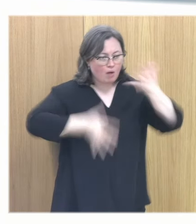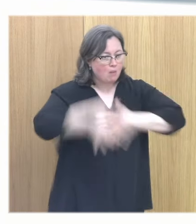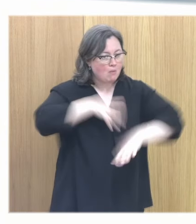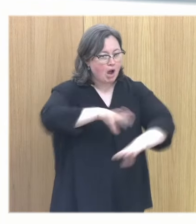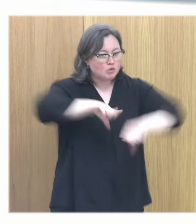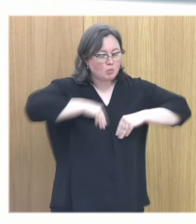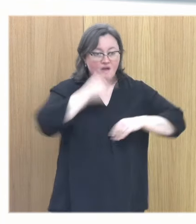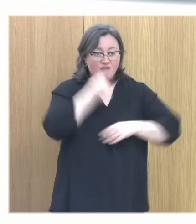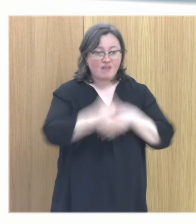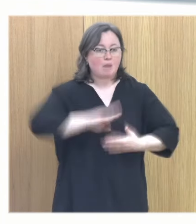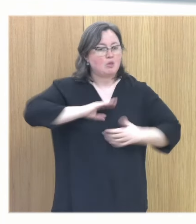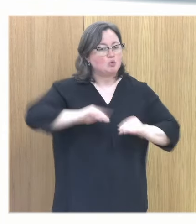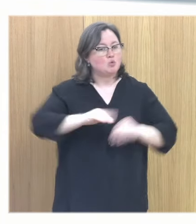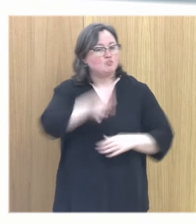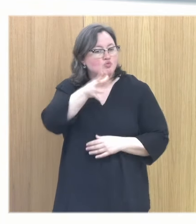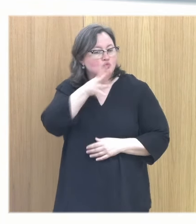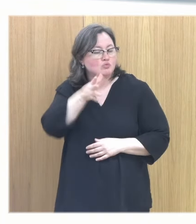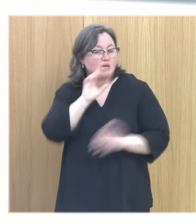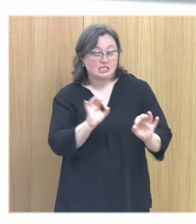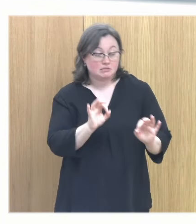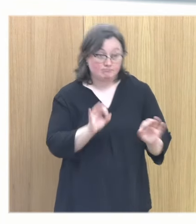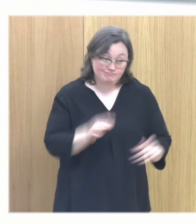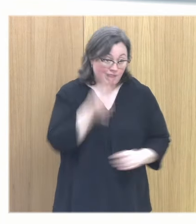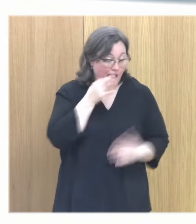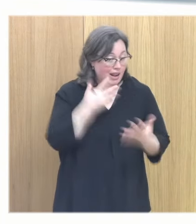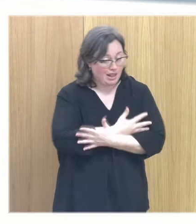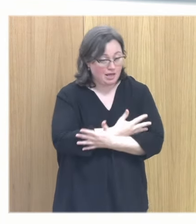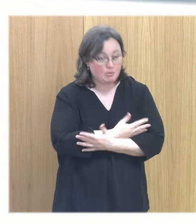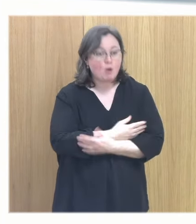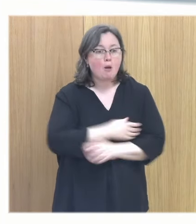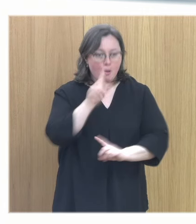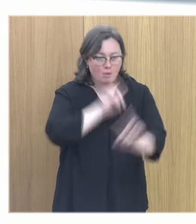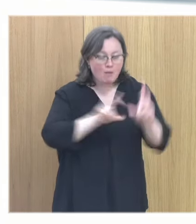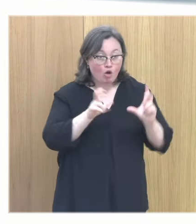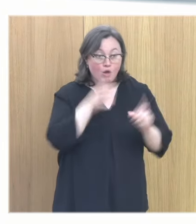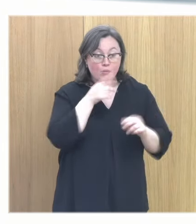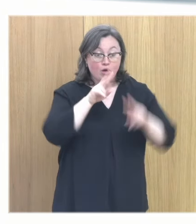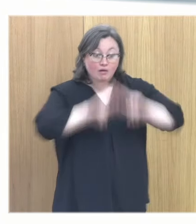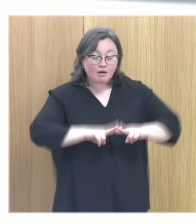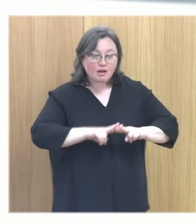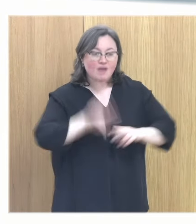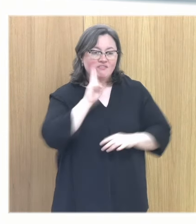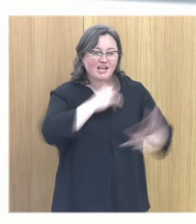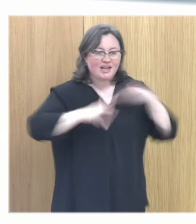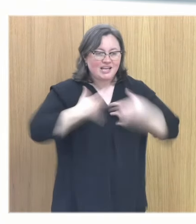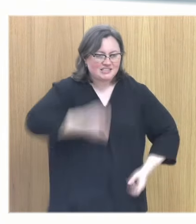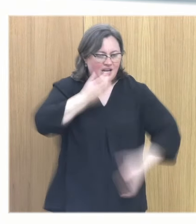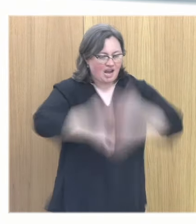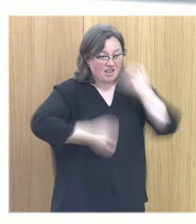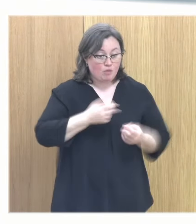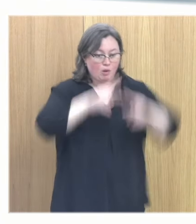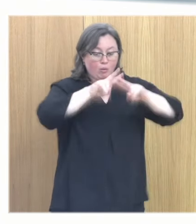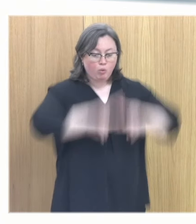con una capacidad maravillosa entonces tenemos un problema porque la gente evalúa primero mira la externalización y segundo la